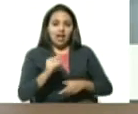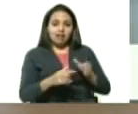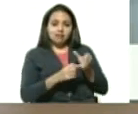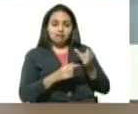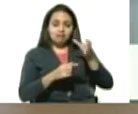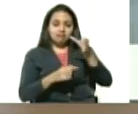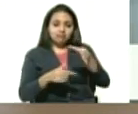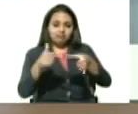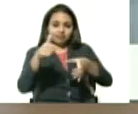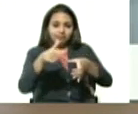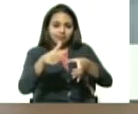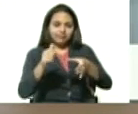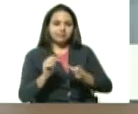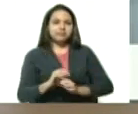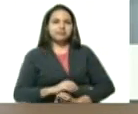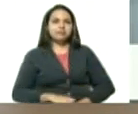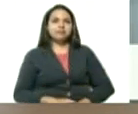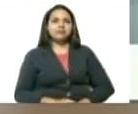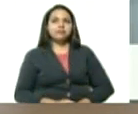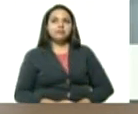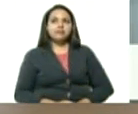está, malojillo,